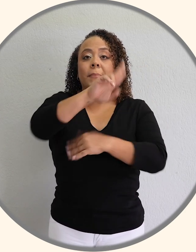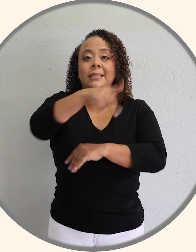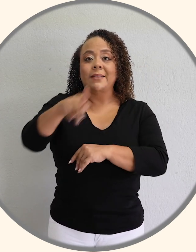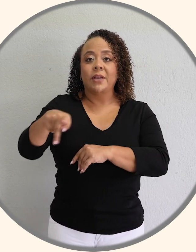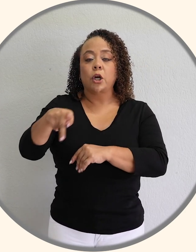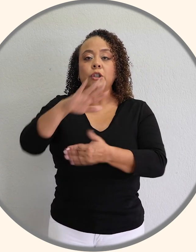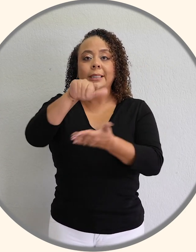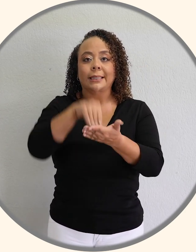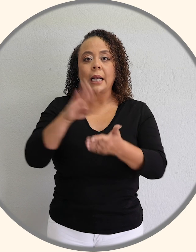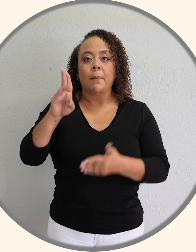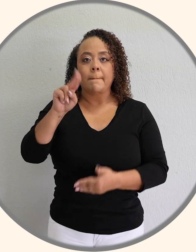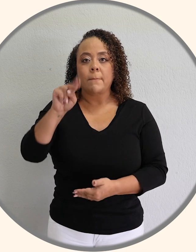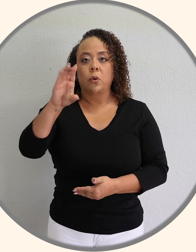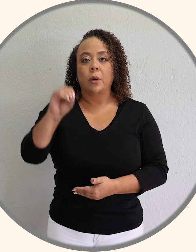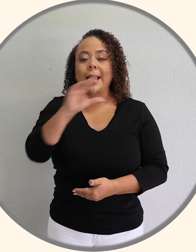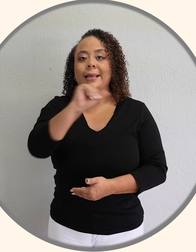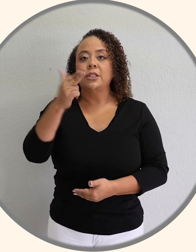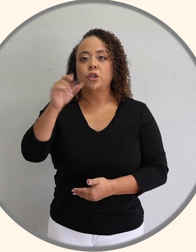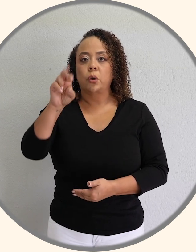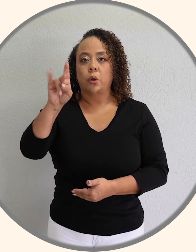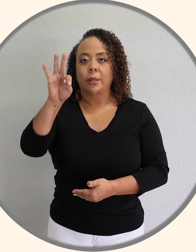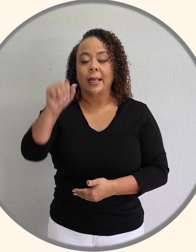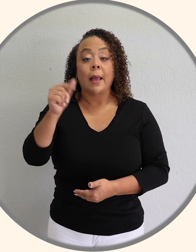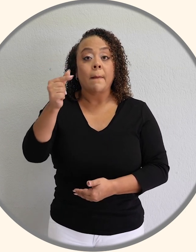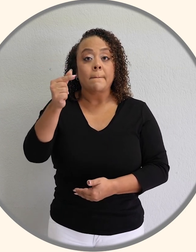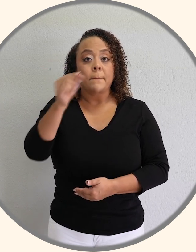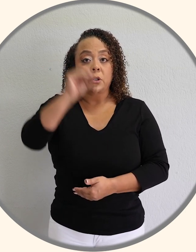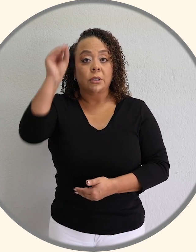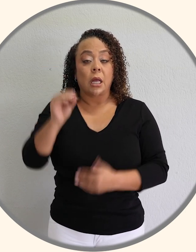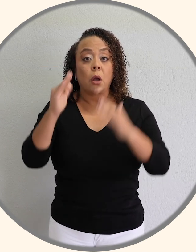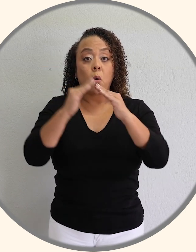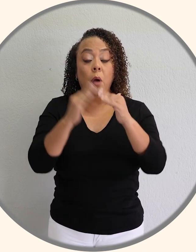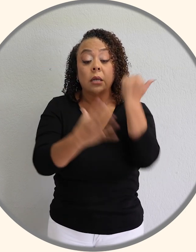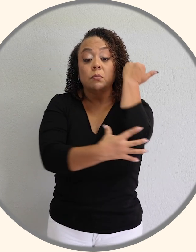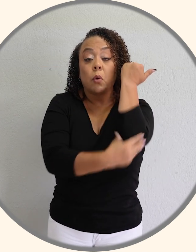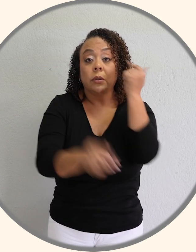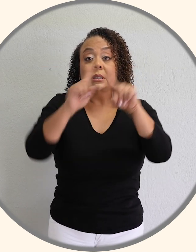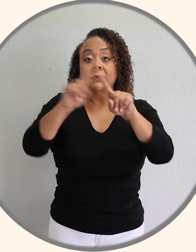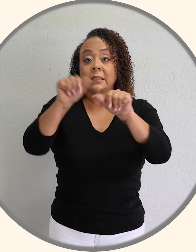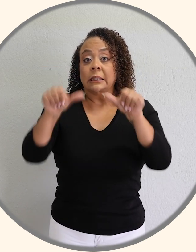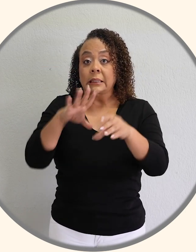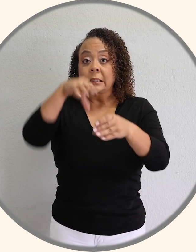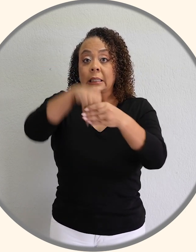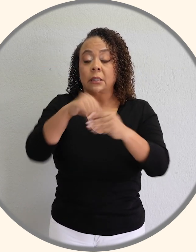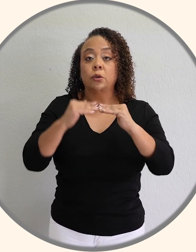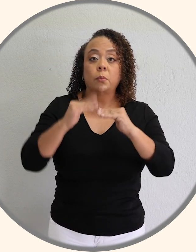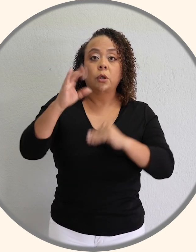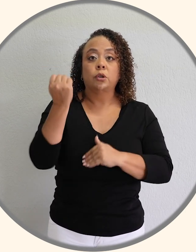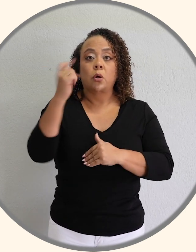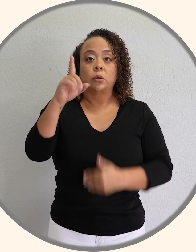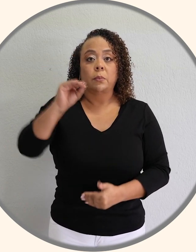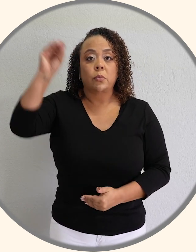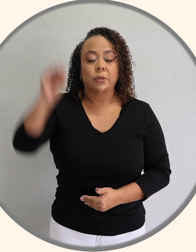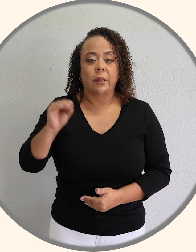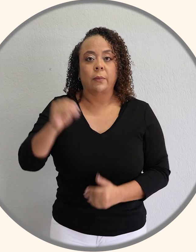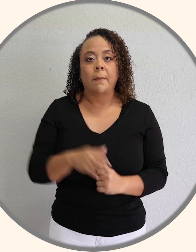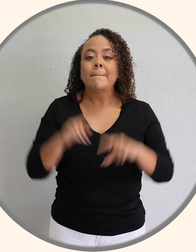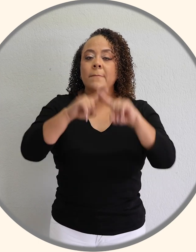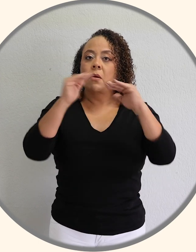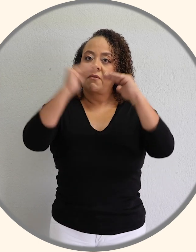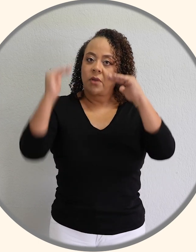Pacífico Central, Brunca y Chorotega, con porcentajes de hogares en pobreza multidimensional superiores al 11%,